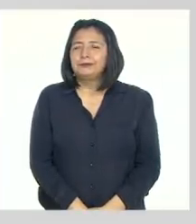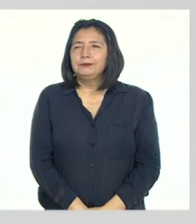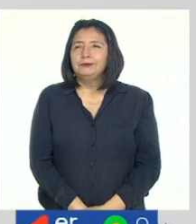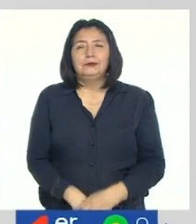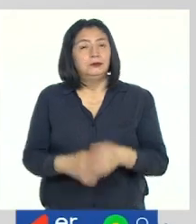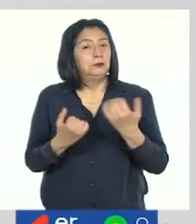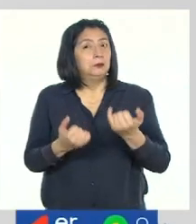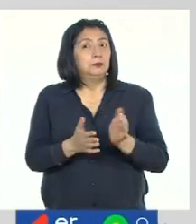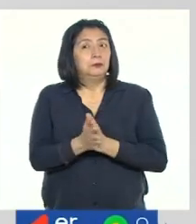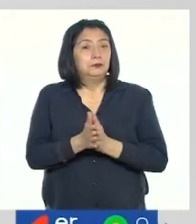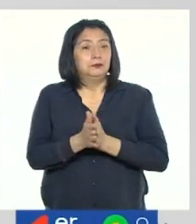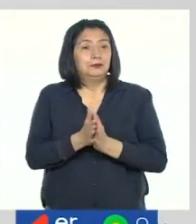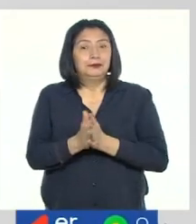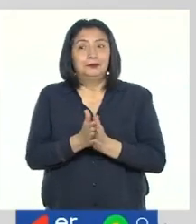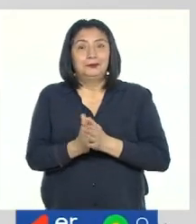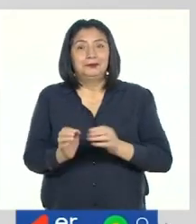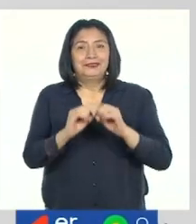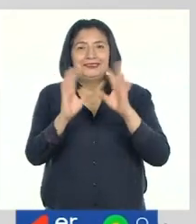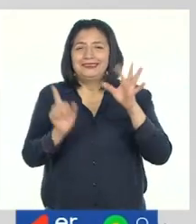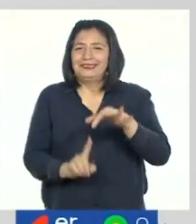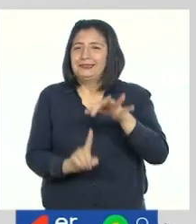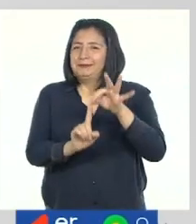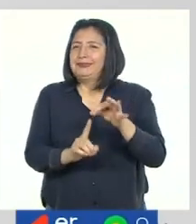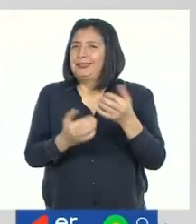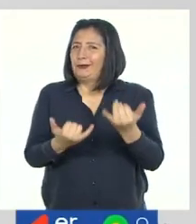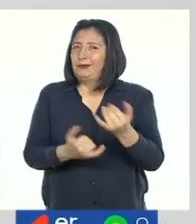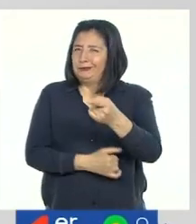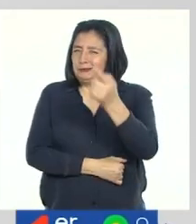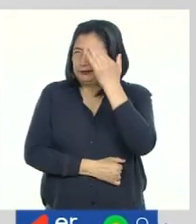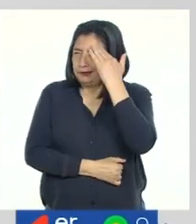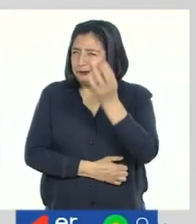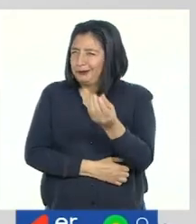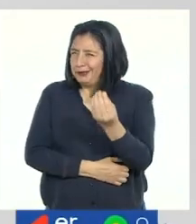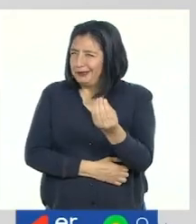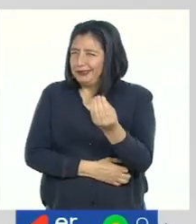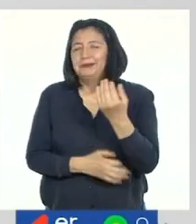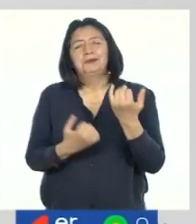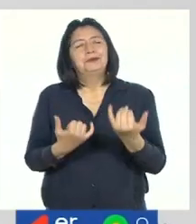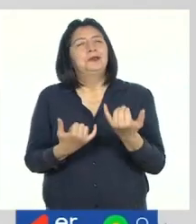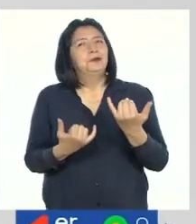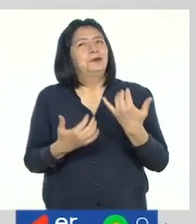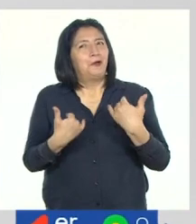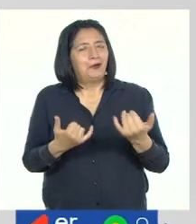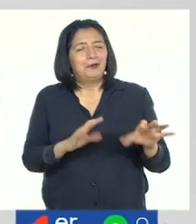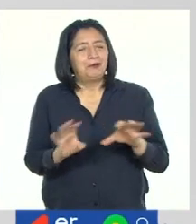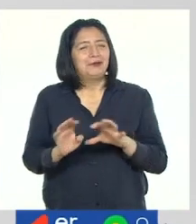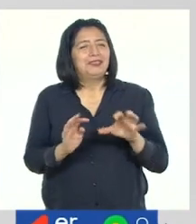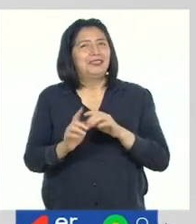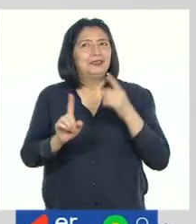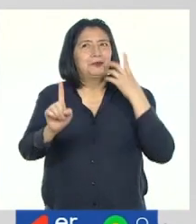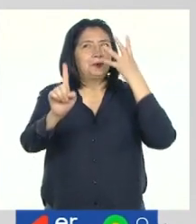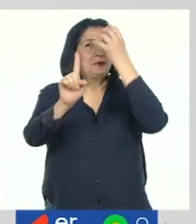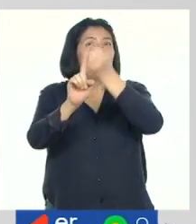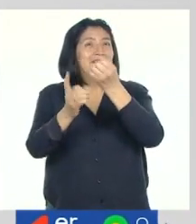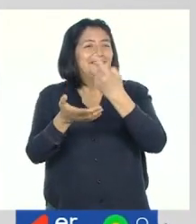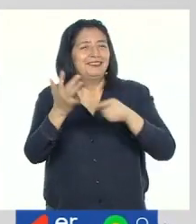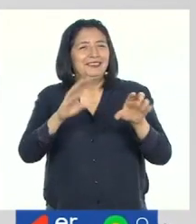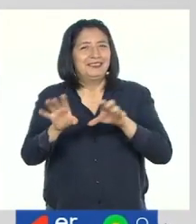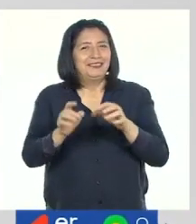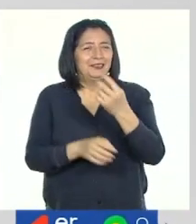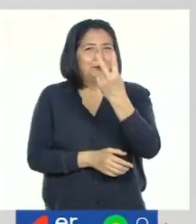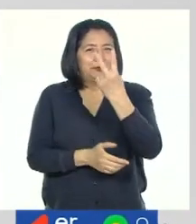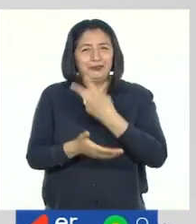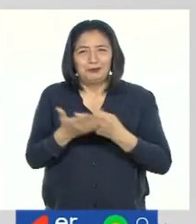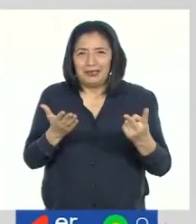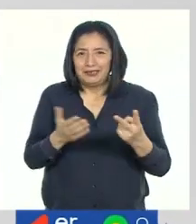Hoy es un día muy especial. ¿Saben por qué? Porque realizaremos nuestro reto de las dos semanas.